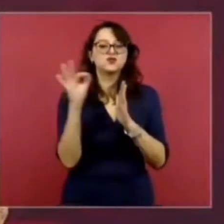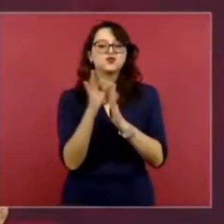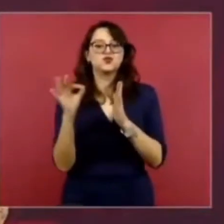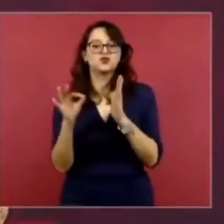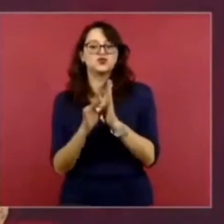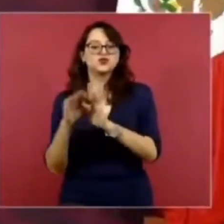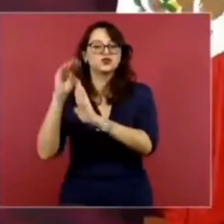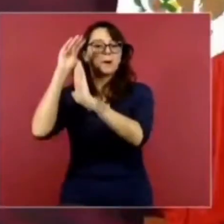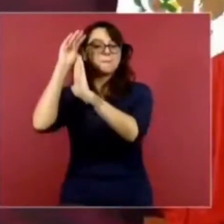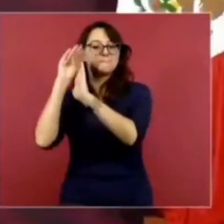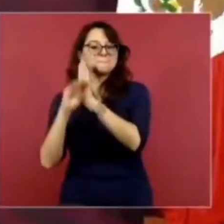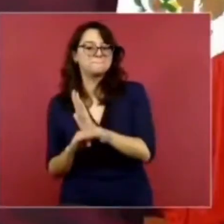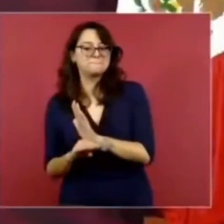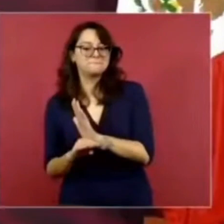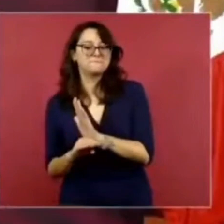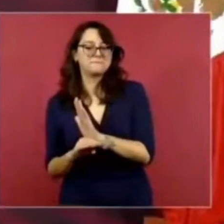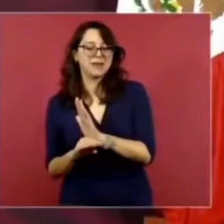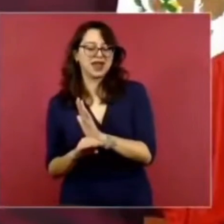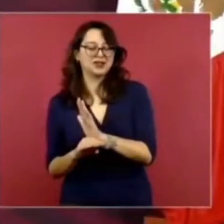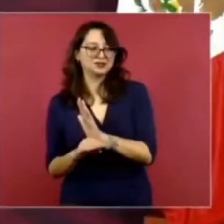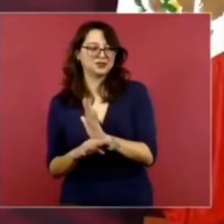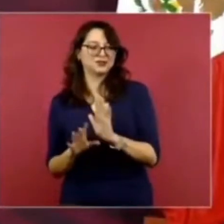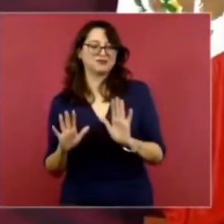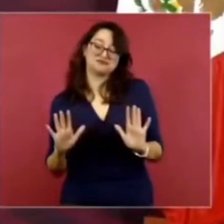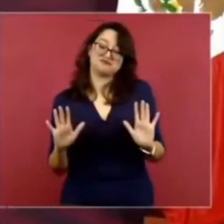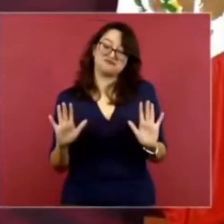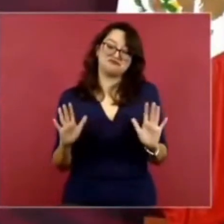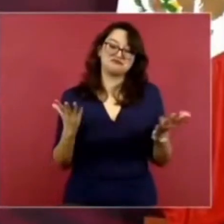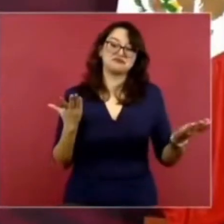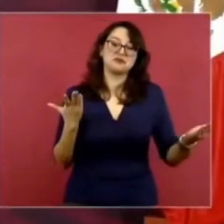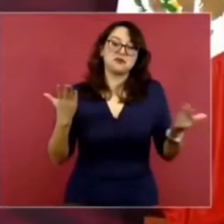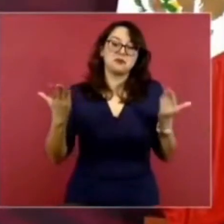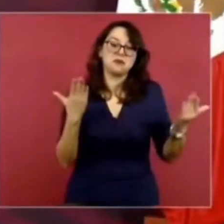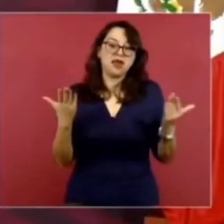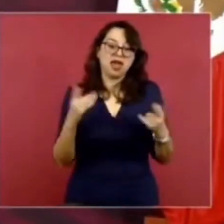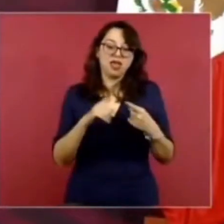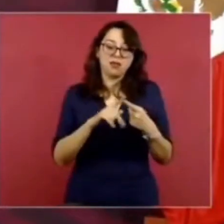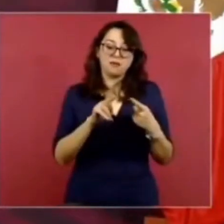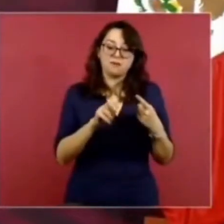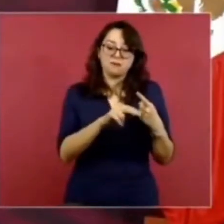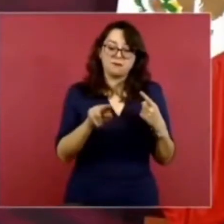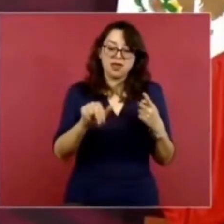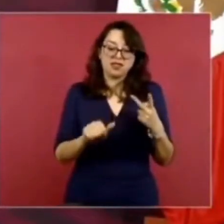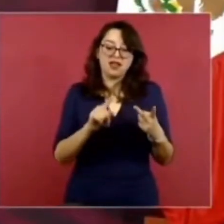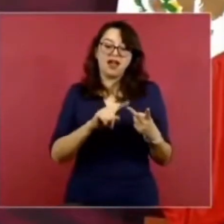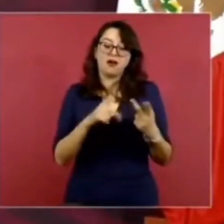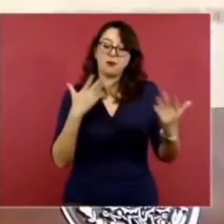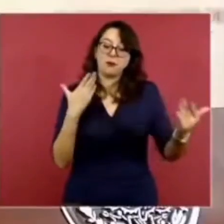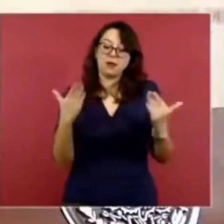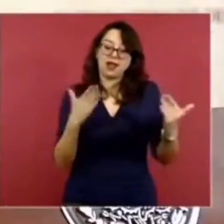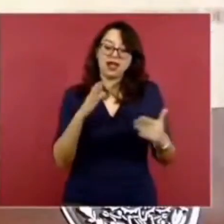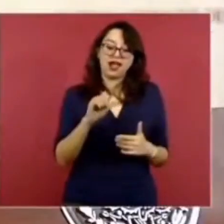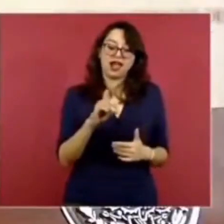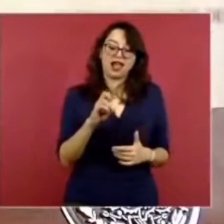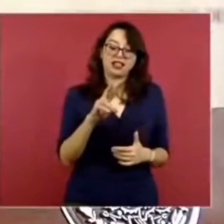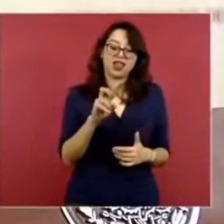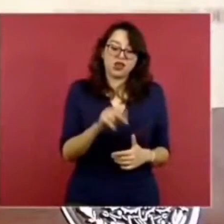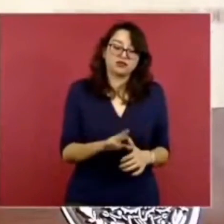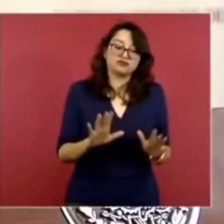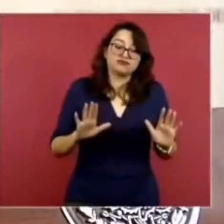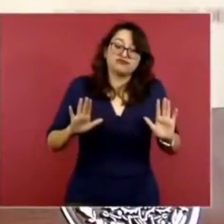significó el incremento de deuda con Calderón y con Peña.